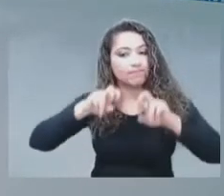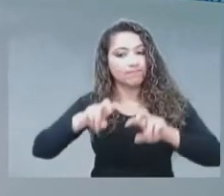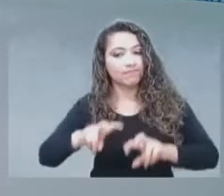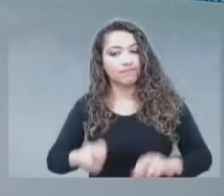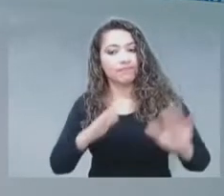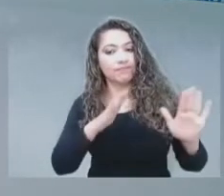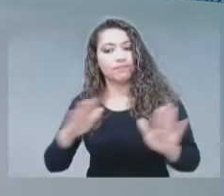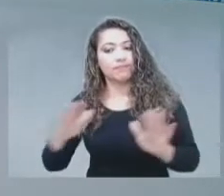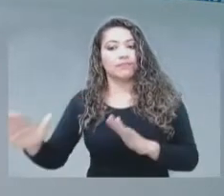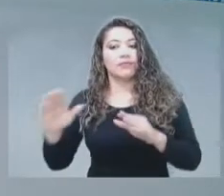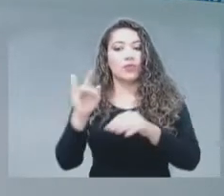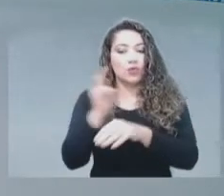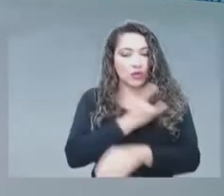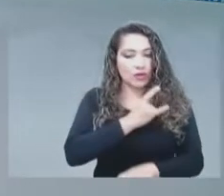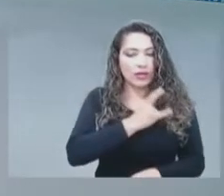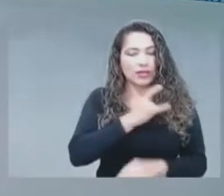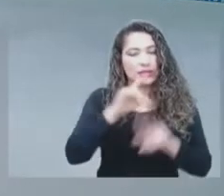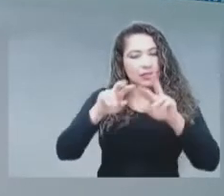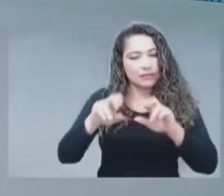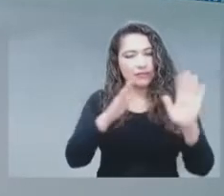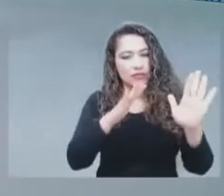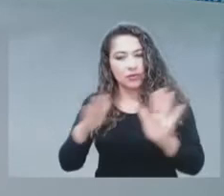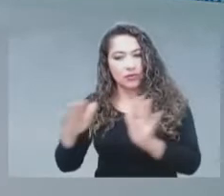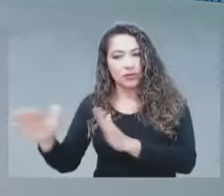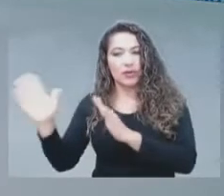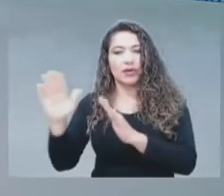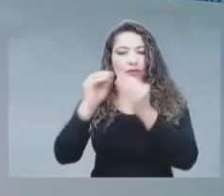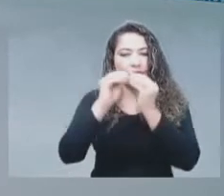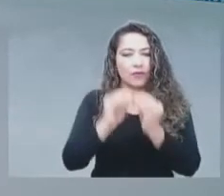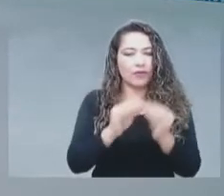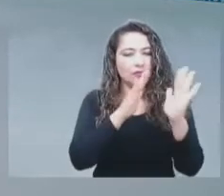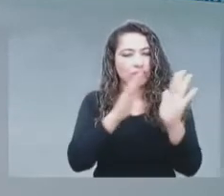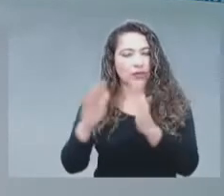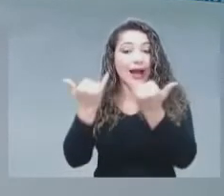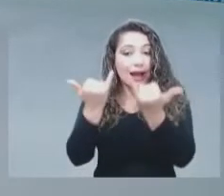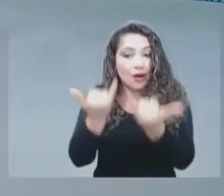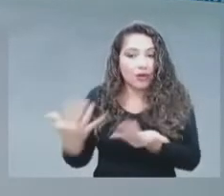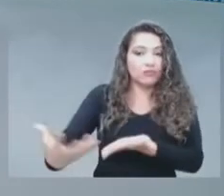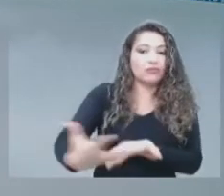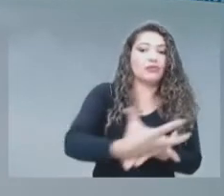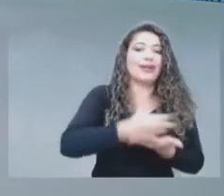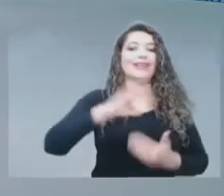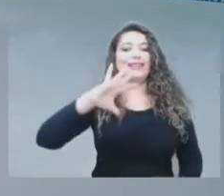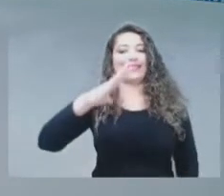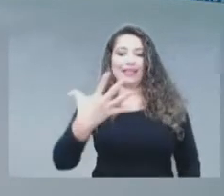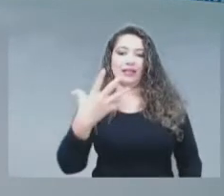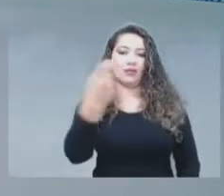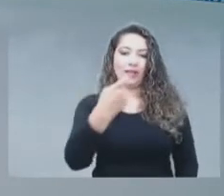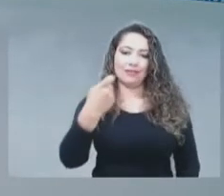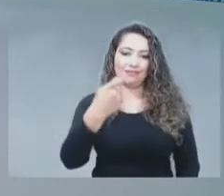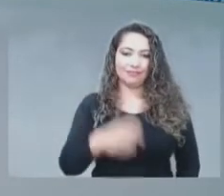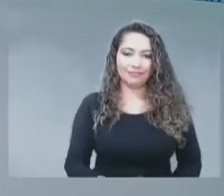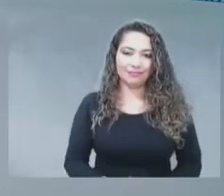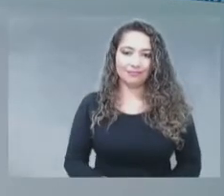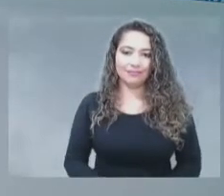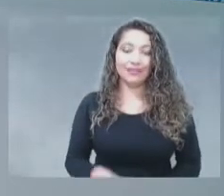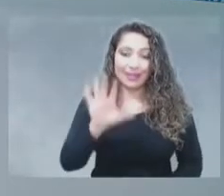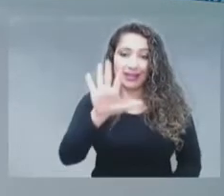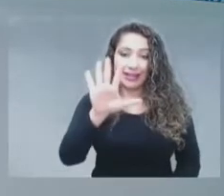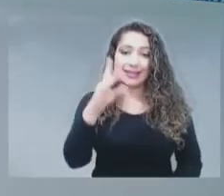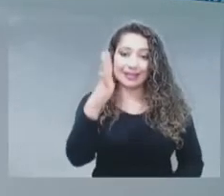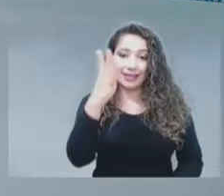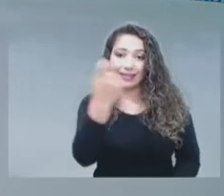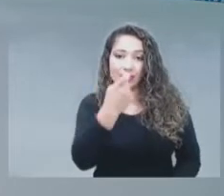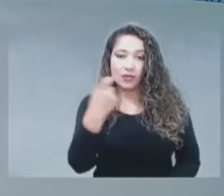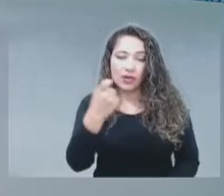y que en su conjunto conforman lo que hoy conocemos como 5G. Esa confluencia de tecnologías,